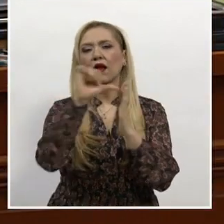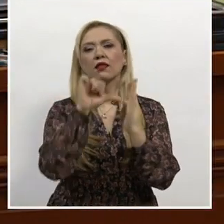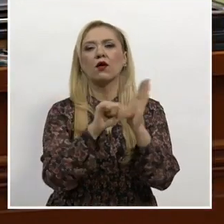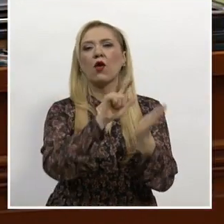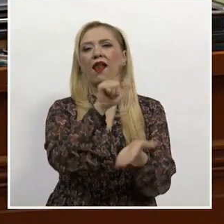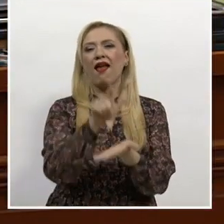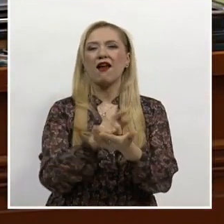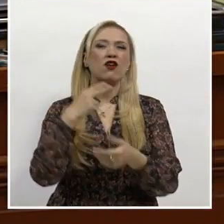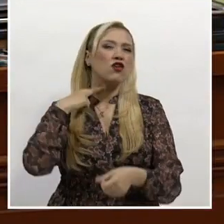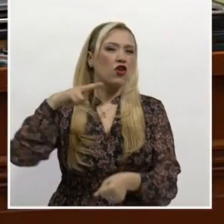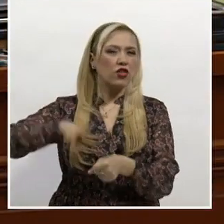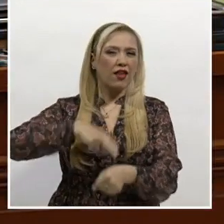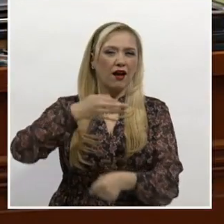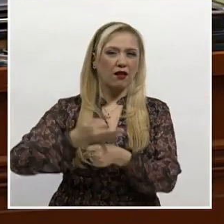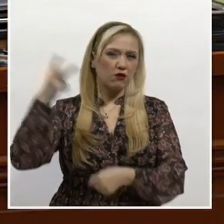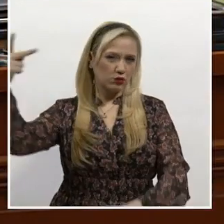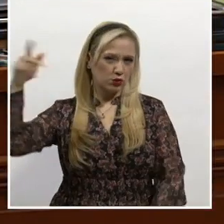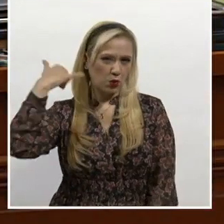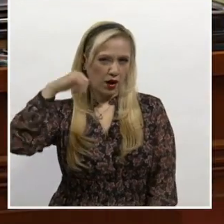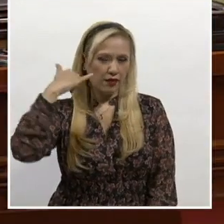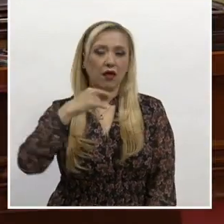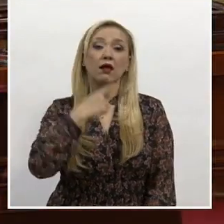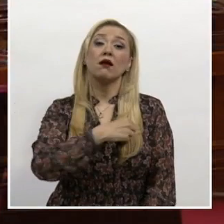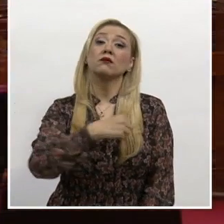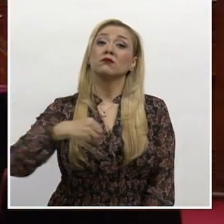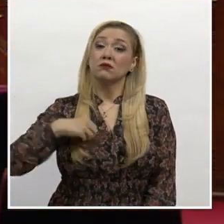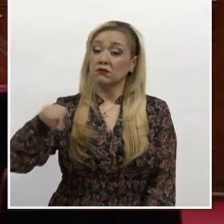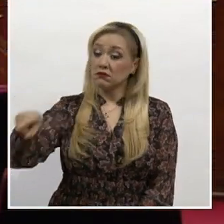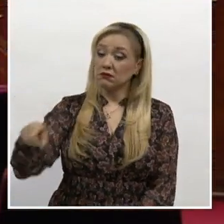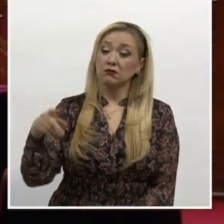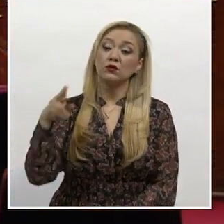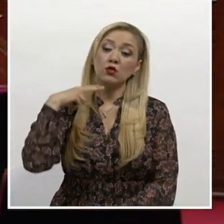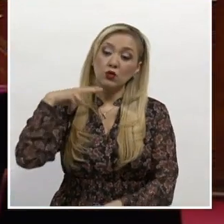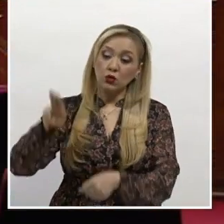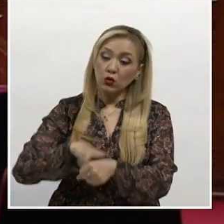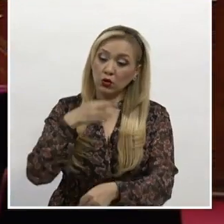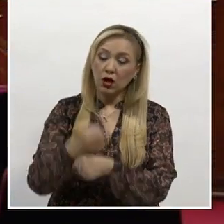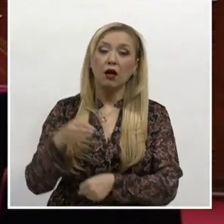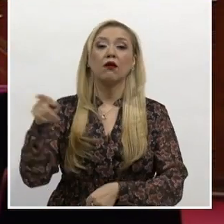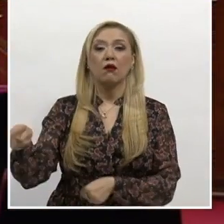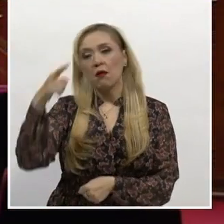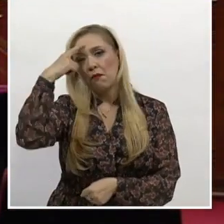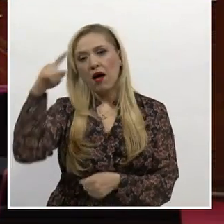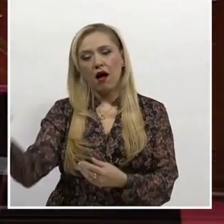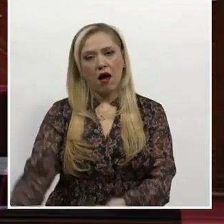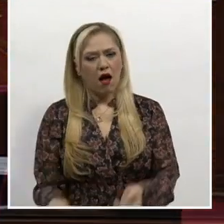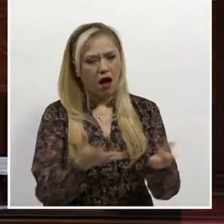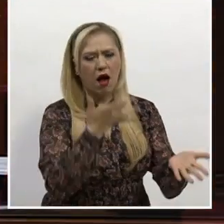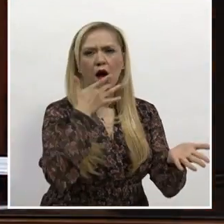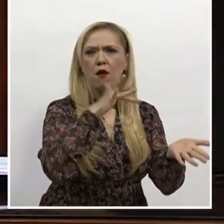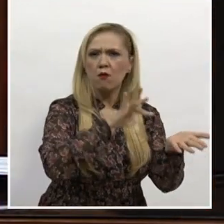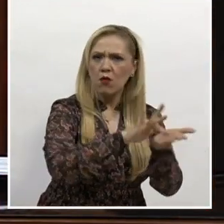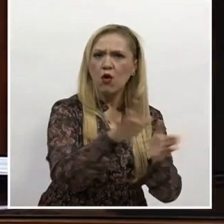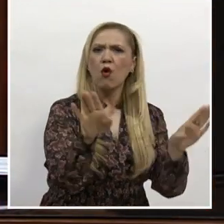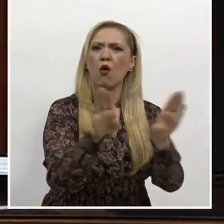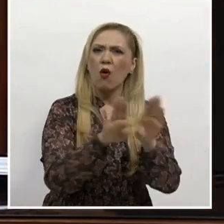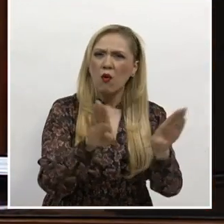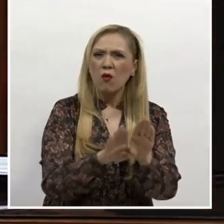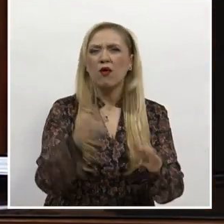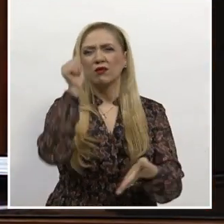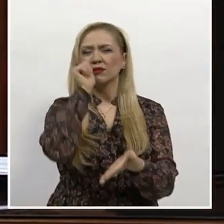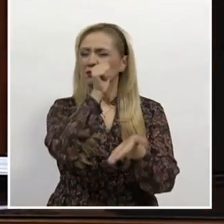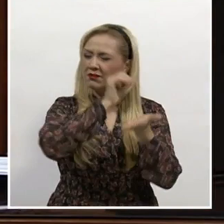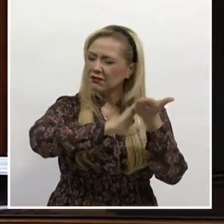de la Ley del Notariado de Yucatán que establecía la obligación de las personas notarias públicas para proporcionar apoyos e instrumentos como el sistema